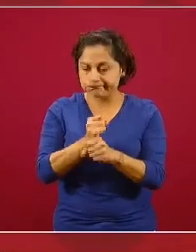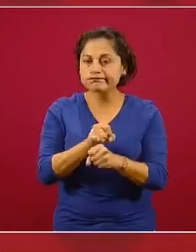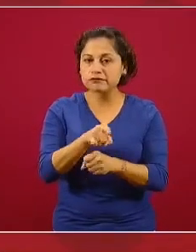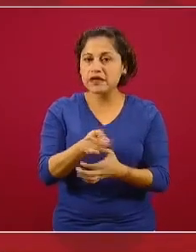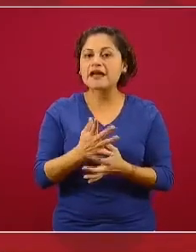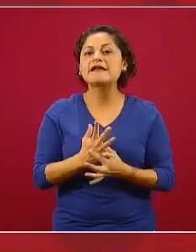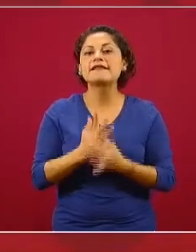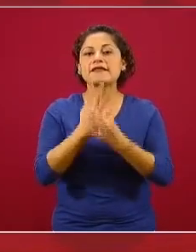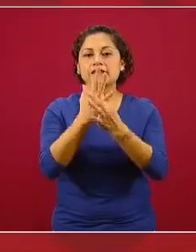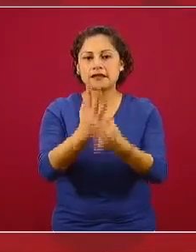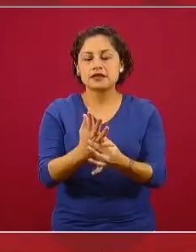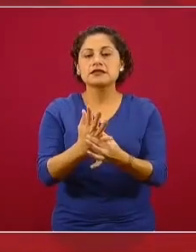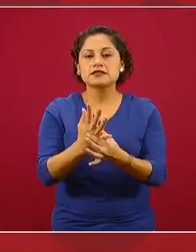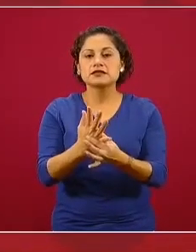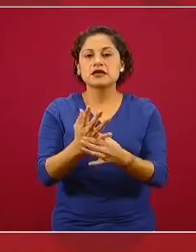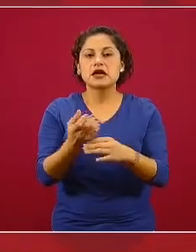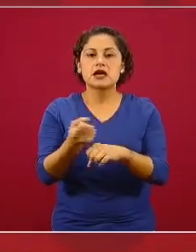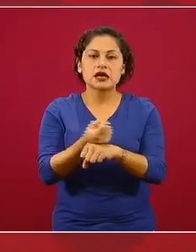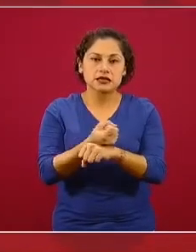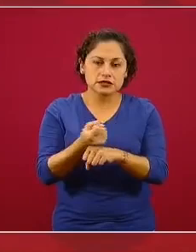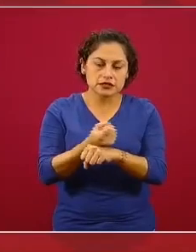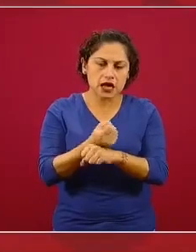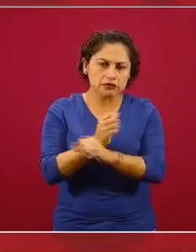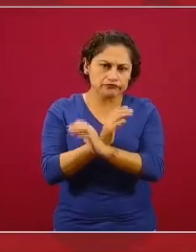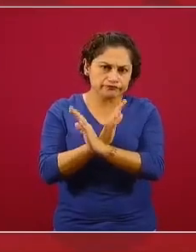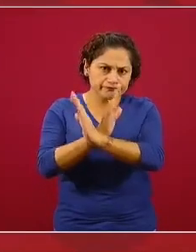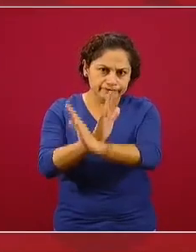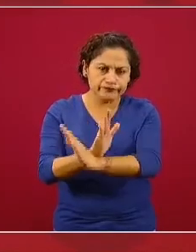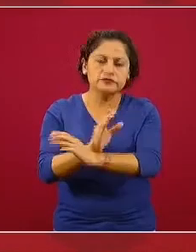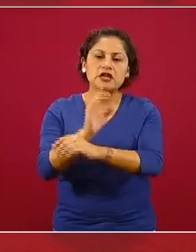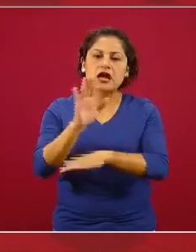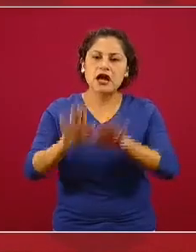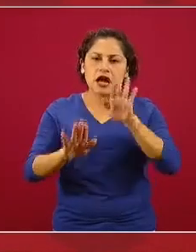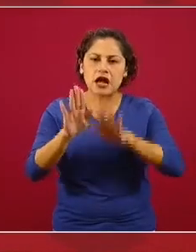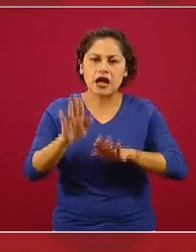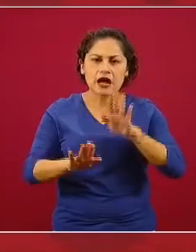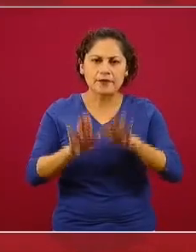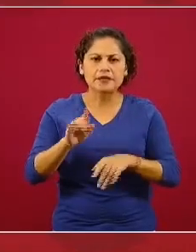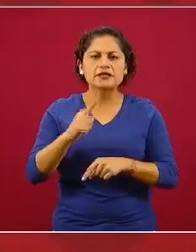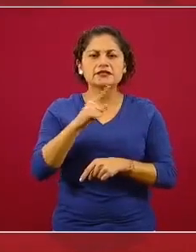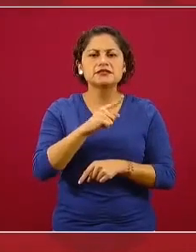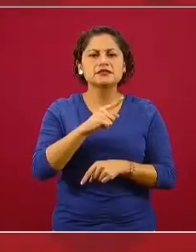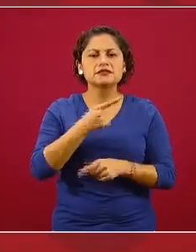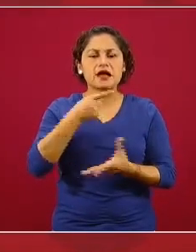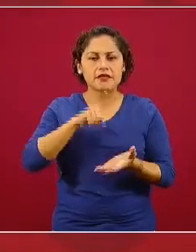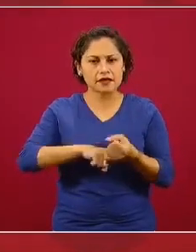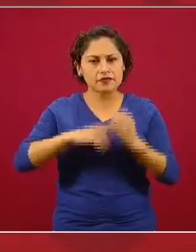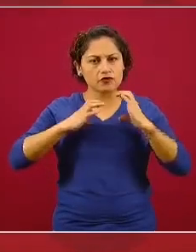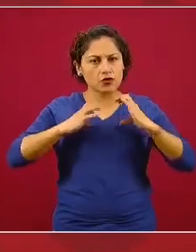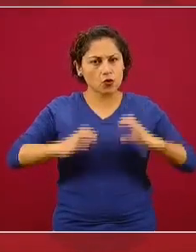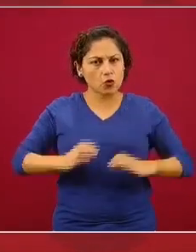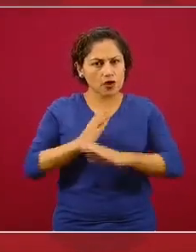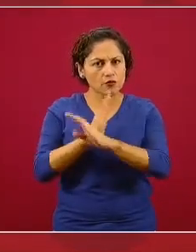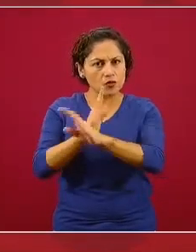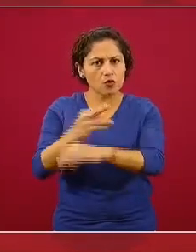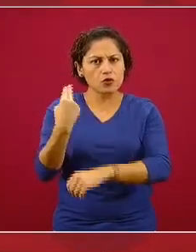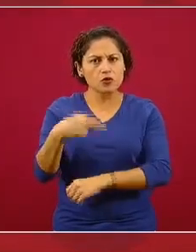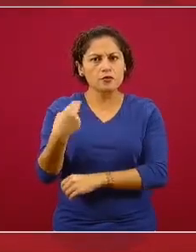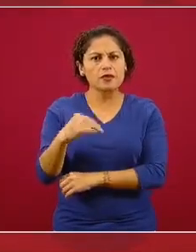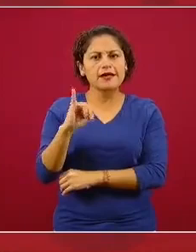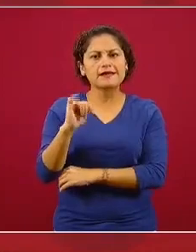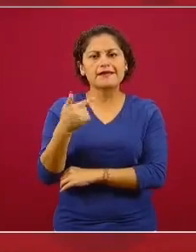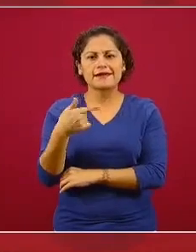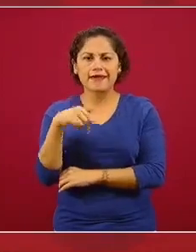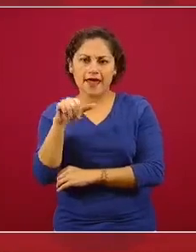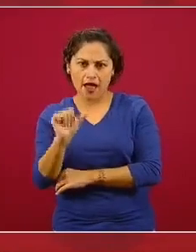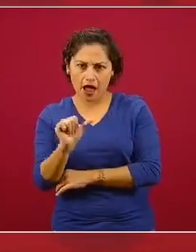técnicamente como inmunidad de mucosas, que produce un tipo de anticuerpo muy concreto que se llama IGA, es una clase